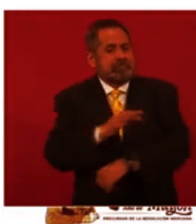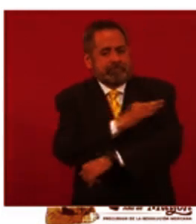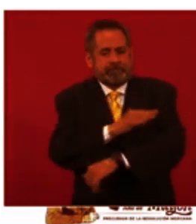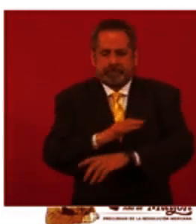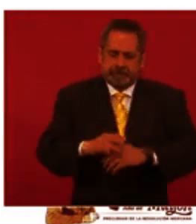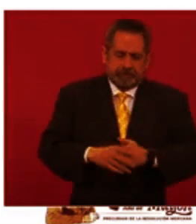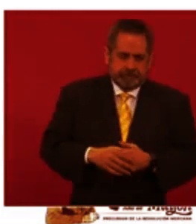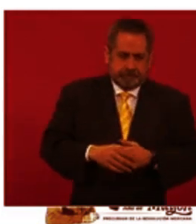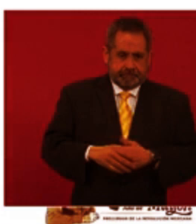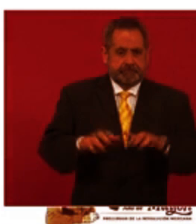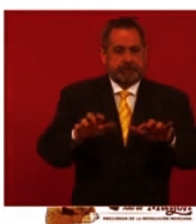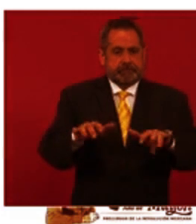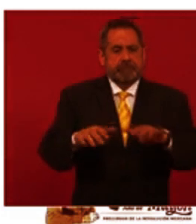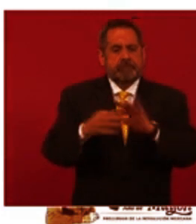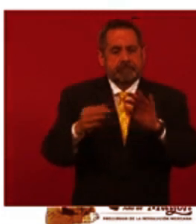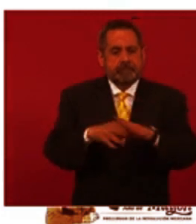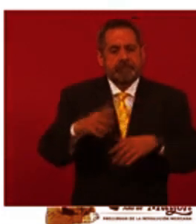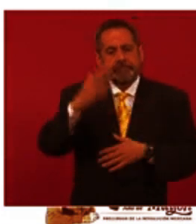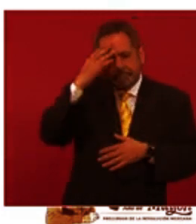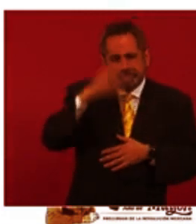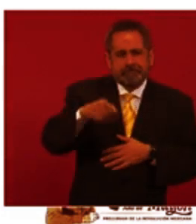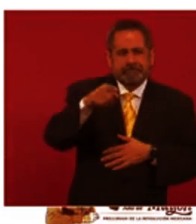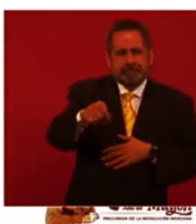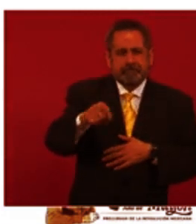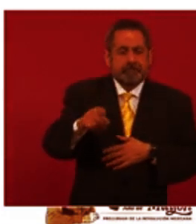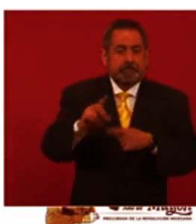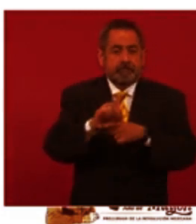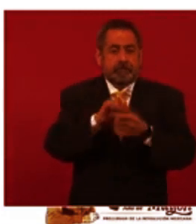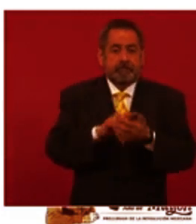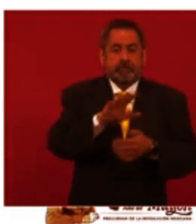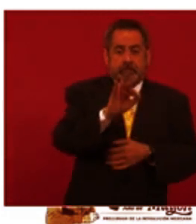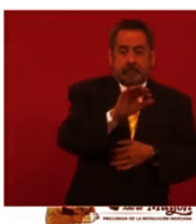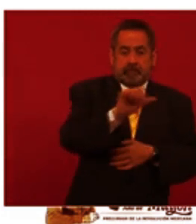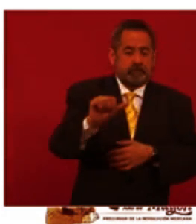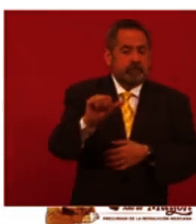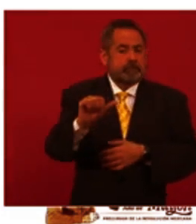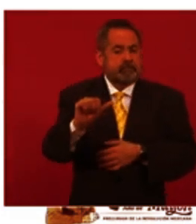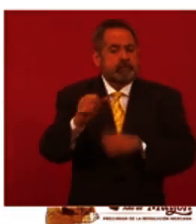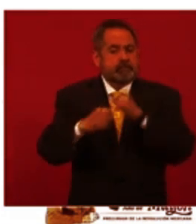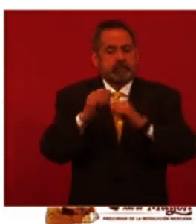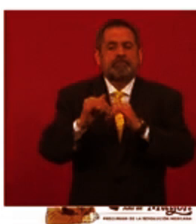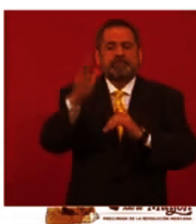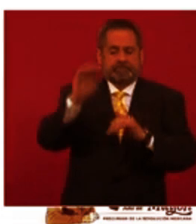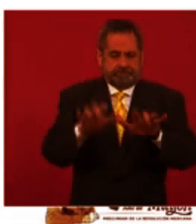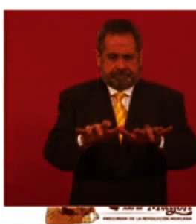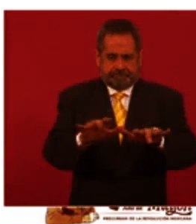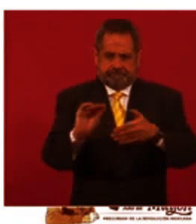abrimos el preregistro, lo saben ustedes desde la semana pasada, desde 40 años en adelante. Y muy próximamente